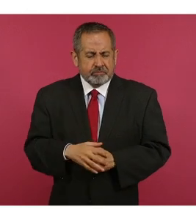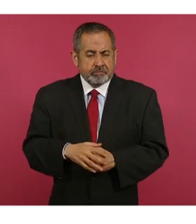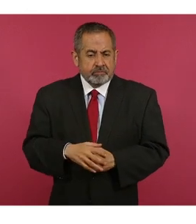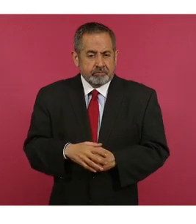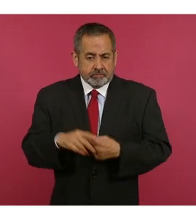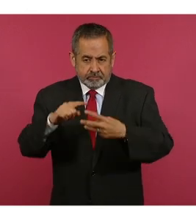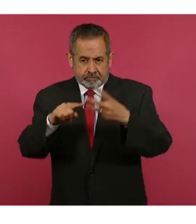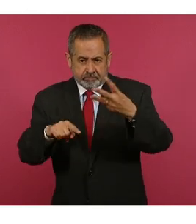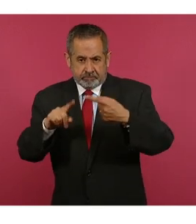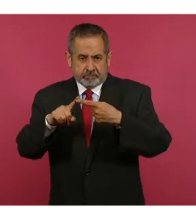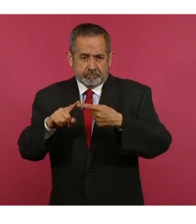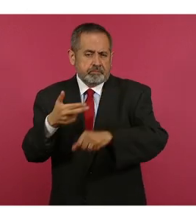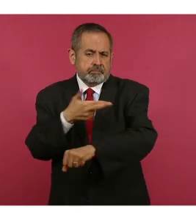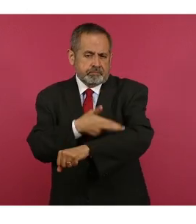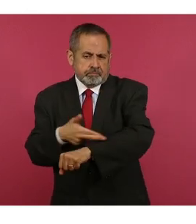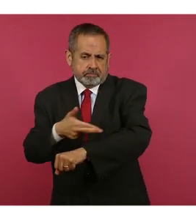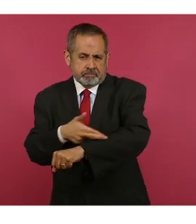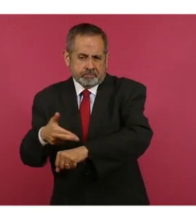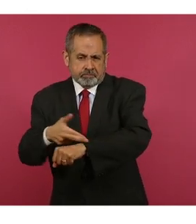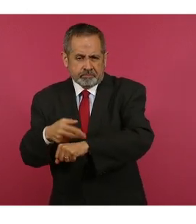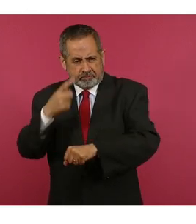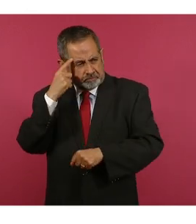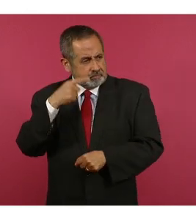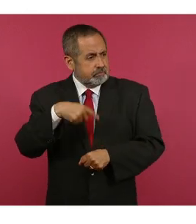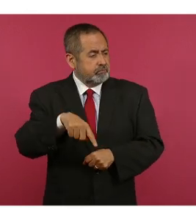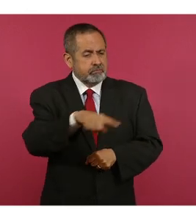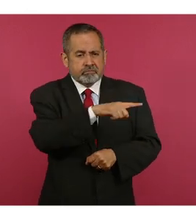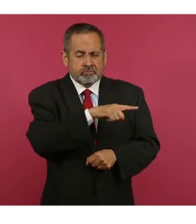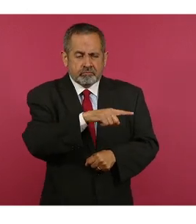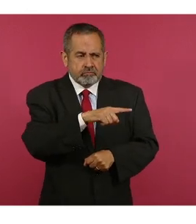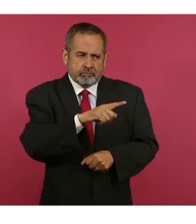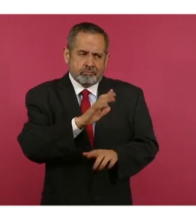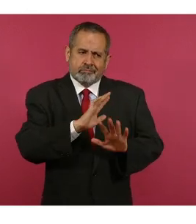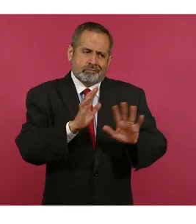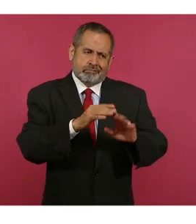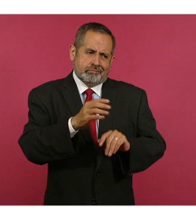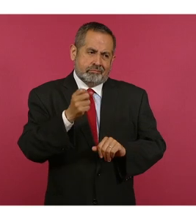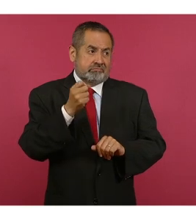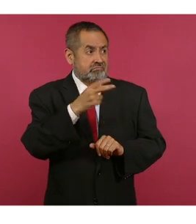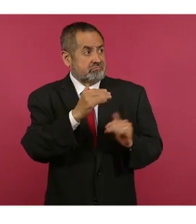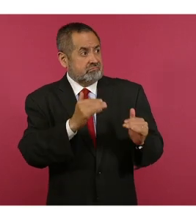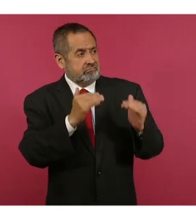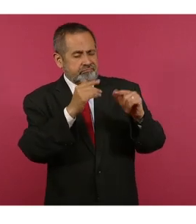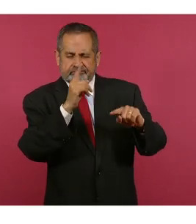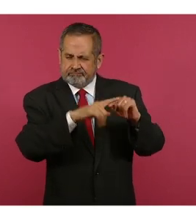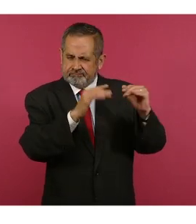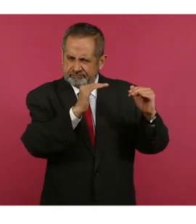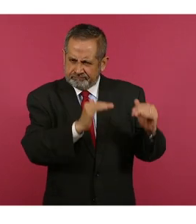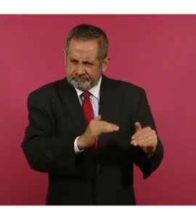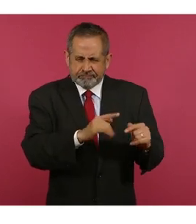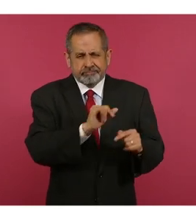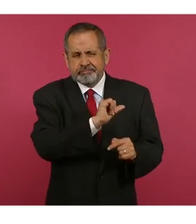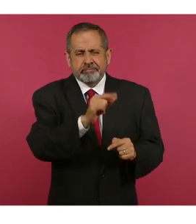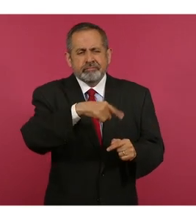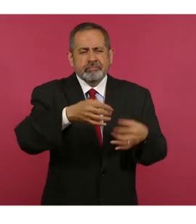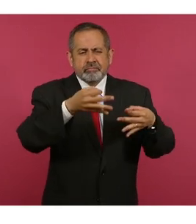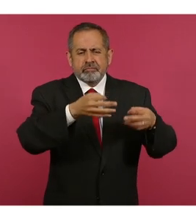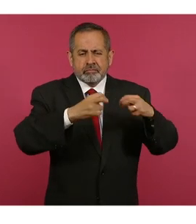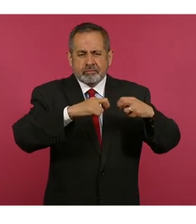de austeridad para desaparecer los privilegios de los ministros, magistrados y jueces del Poder Judicial,